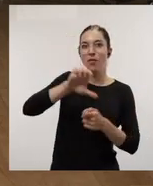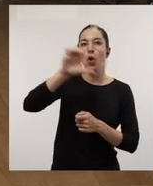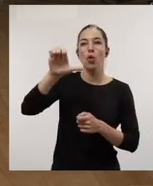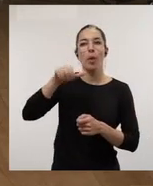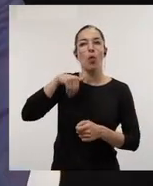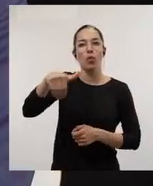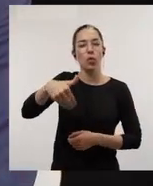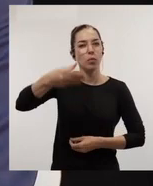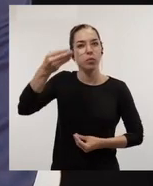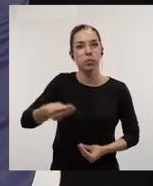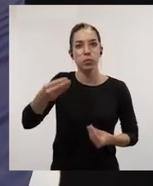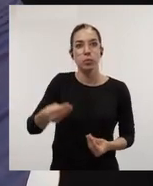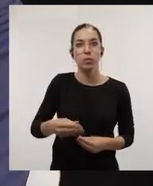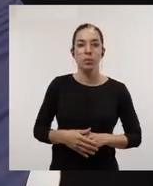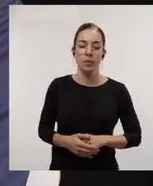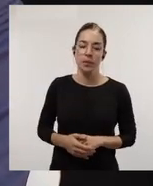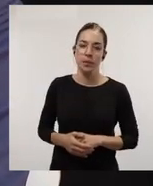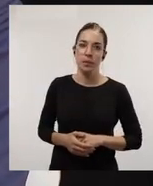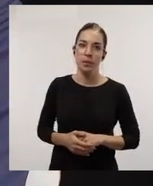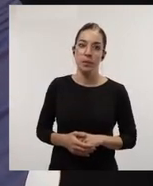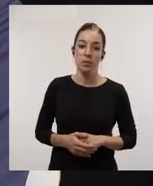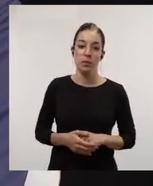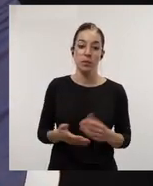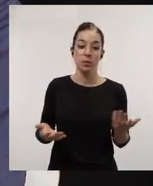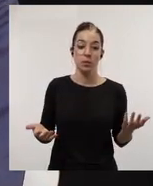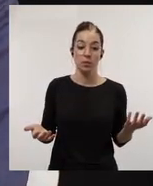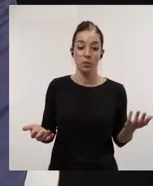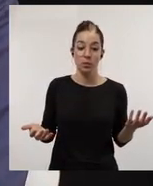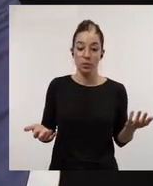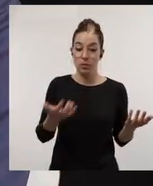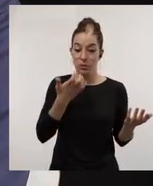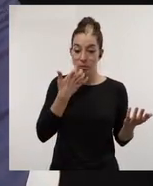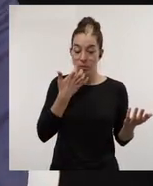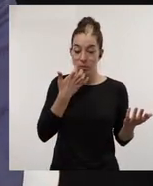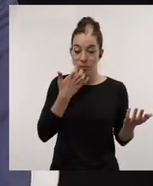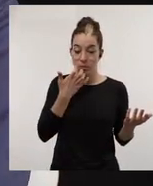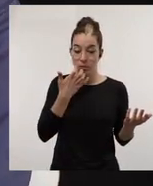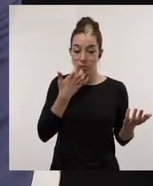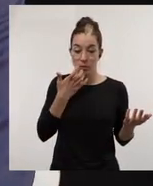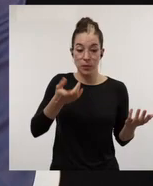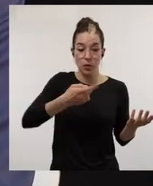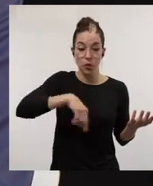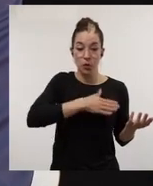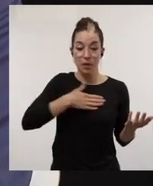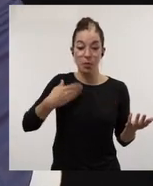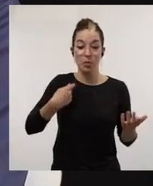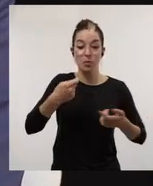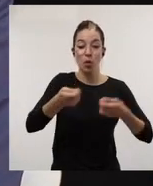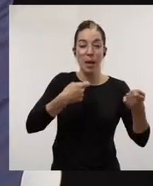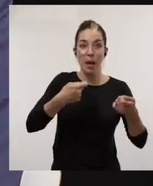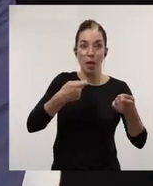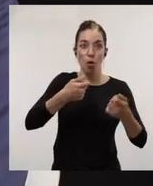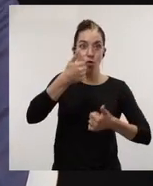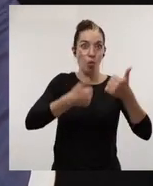y en ese sentido si queremos contribuir a conseguir que ese mercado sea